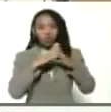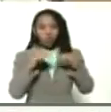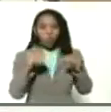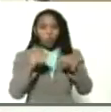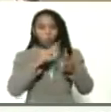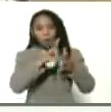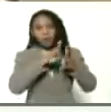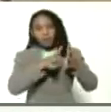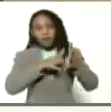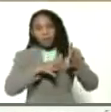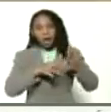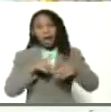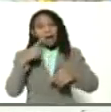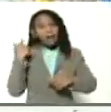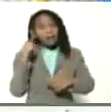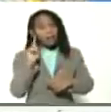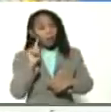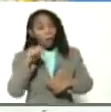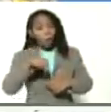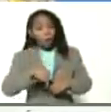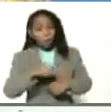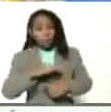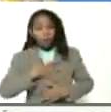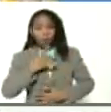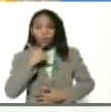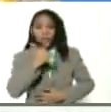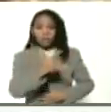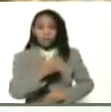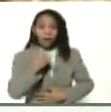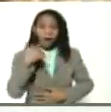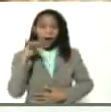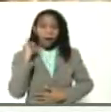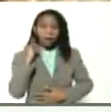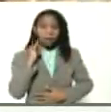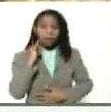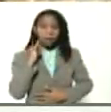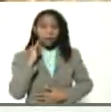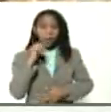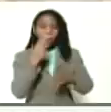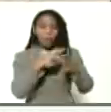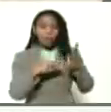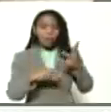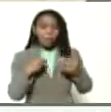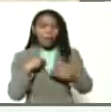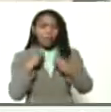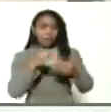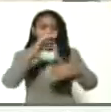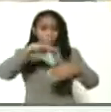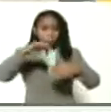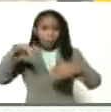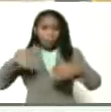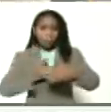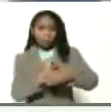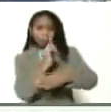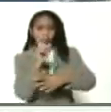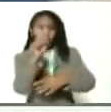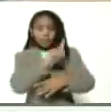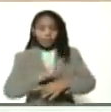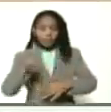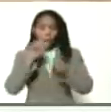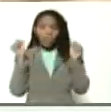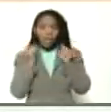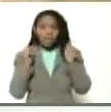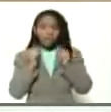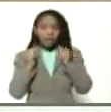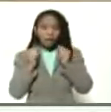esquemas así que hoy podemos decir que contamos con parte de los insumos para la siembra de este ciclo de invierno y